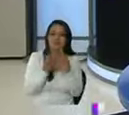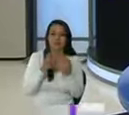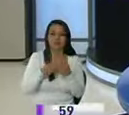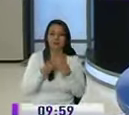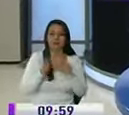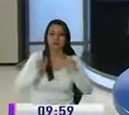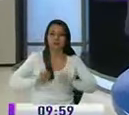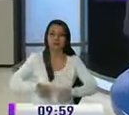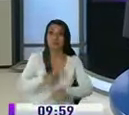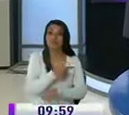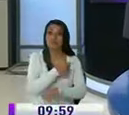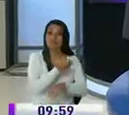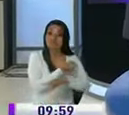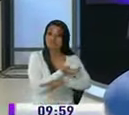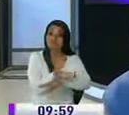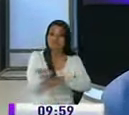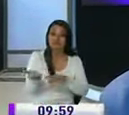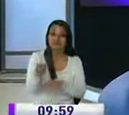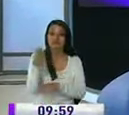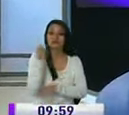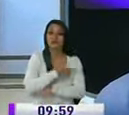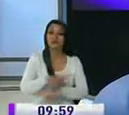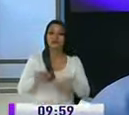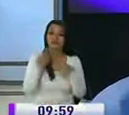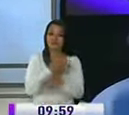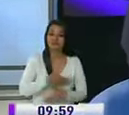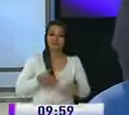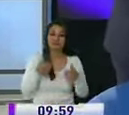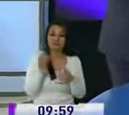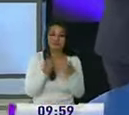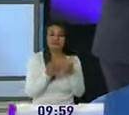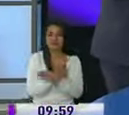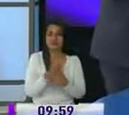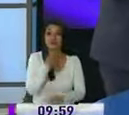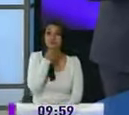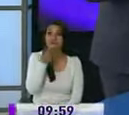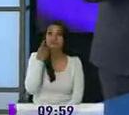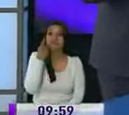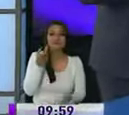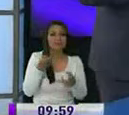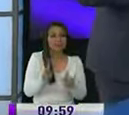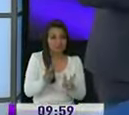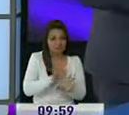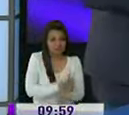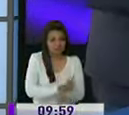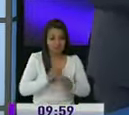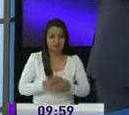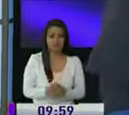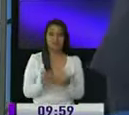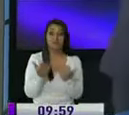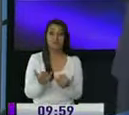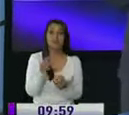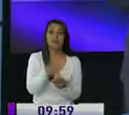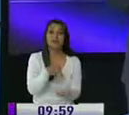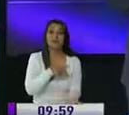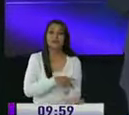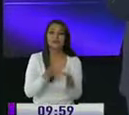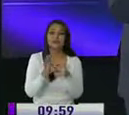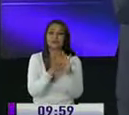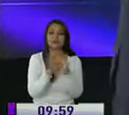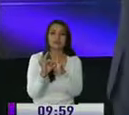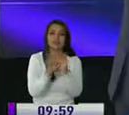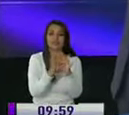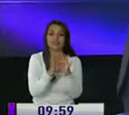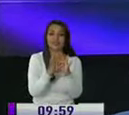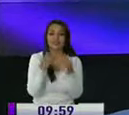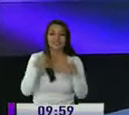recomendaciones de Alison Corral de nuestra parte vive un día a la vez buen fin de semana mi bien y querida para ti también ya vienen nuestros compañeros Esteban